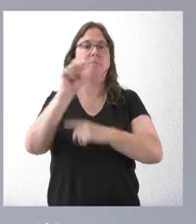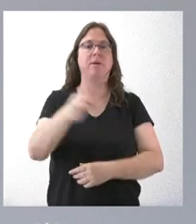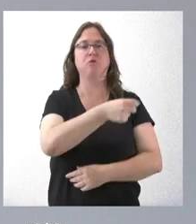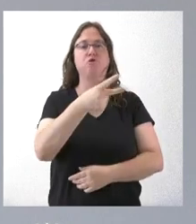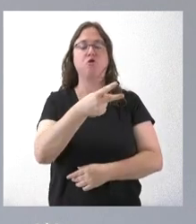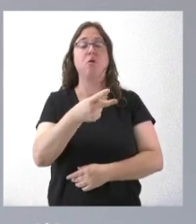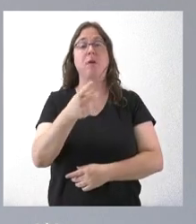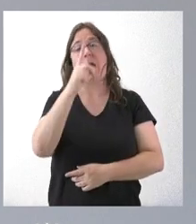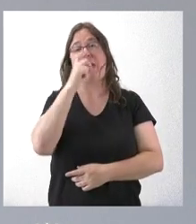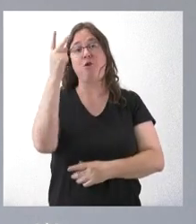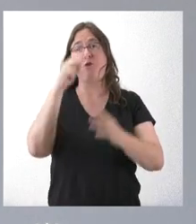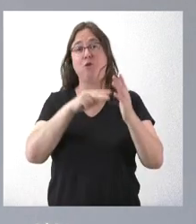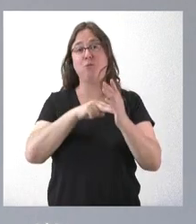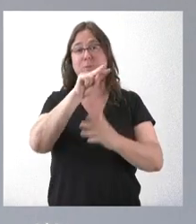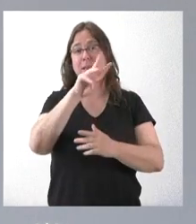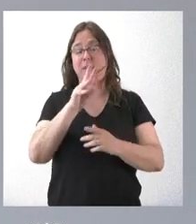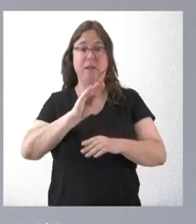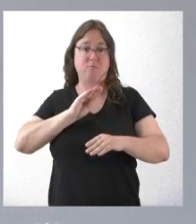ayudas del año 2023.